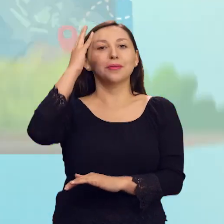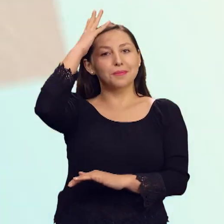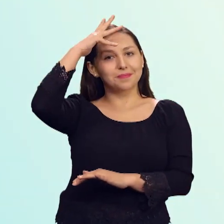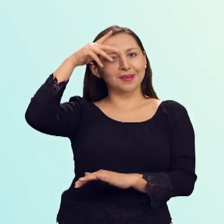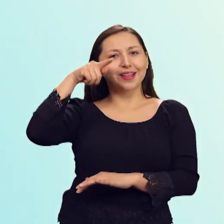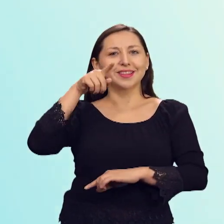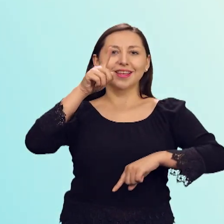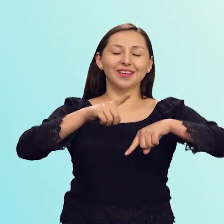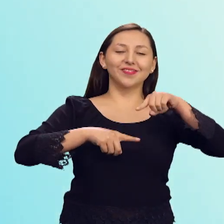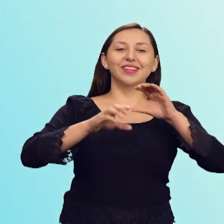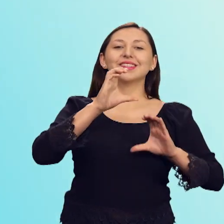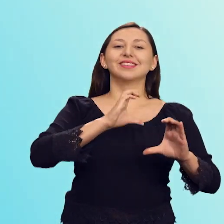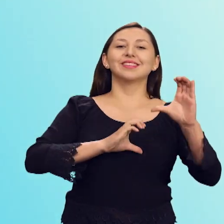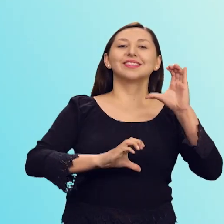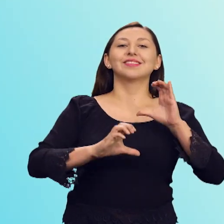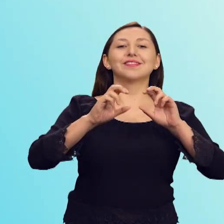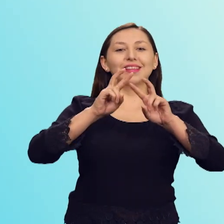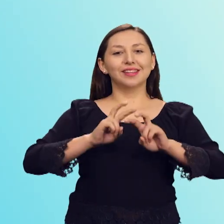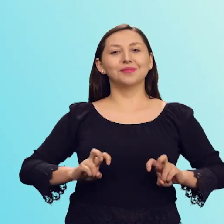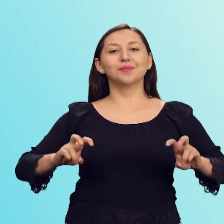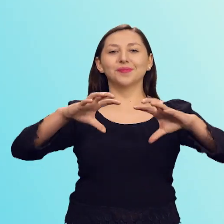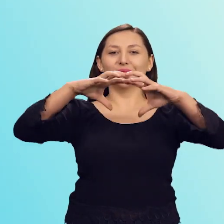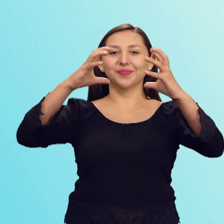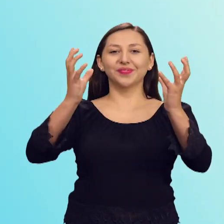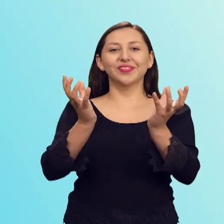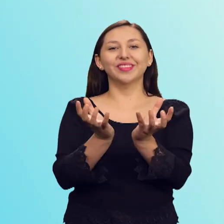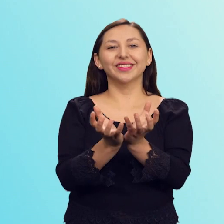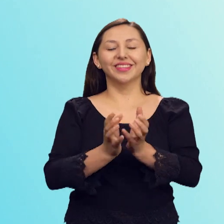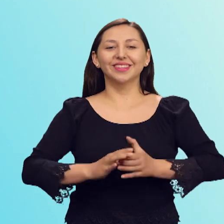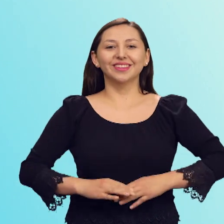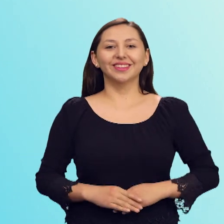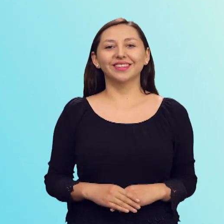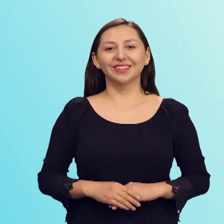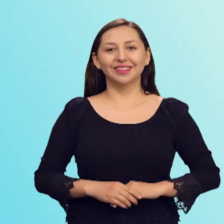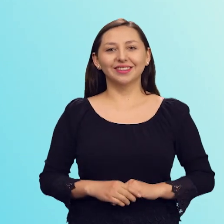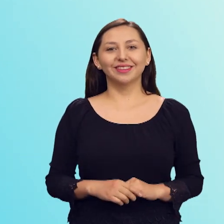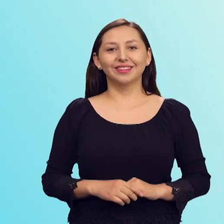Berni, sí, tu amiga científica Explora Mundos.